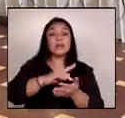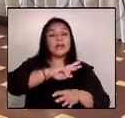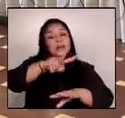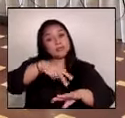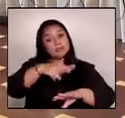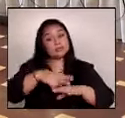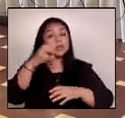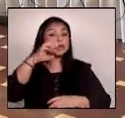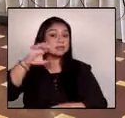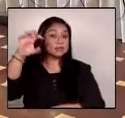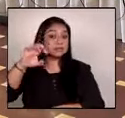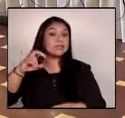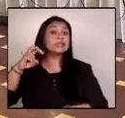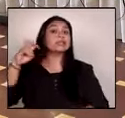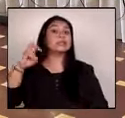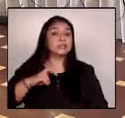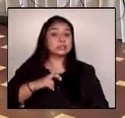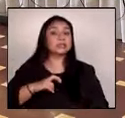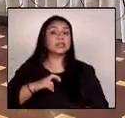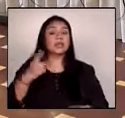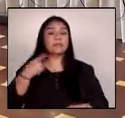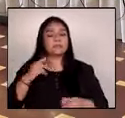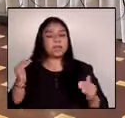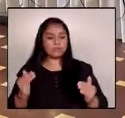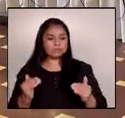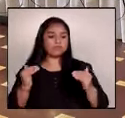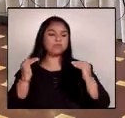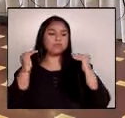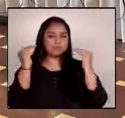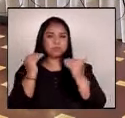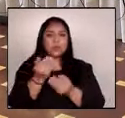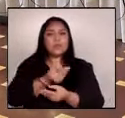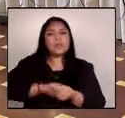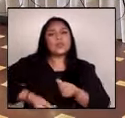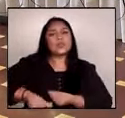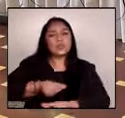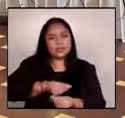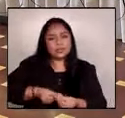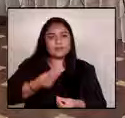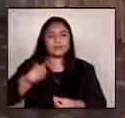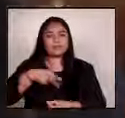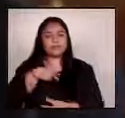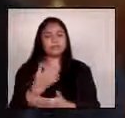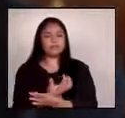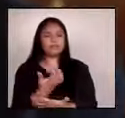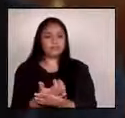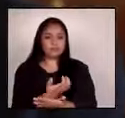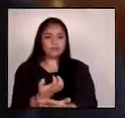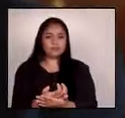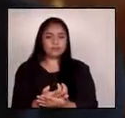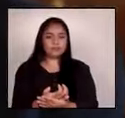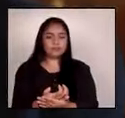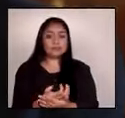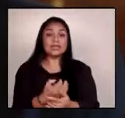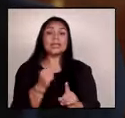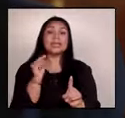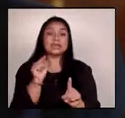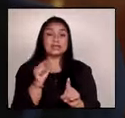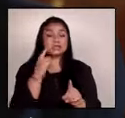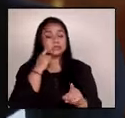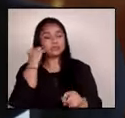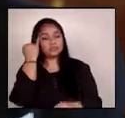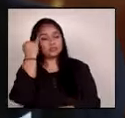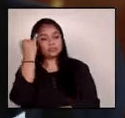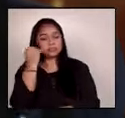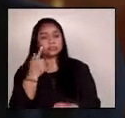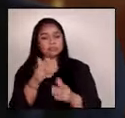necesarias para hacer crecer la productividad de nuestra economía. Estas son las ideas que